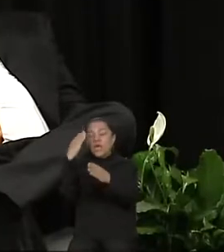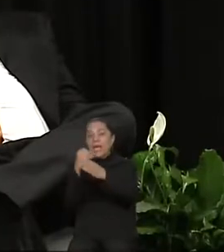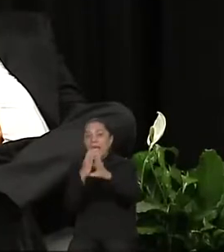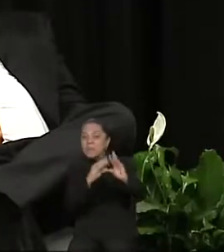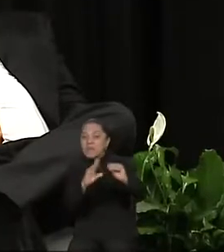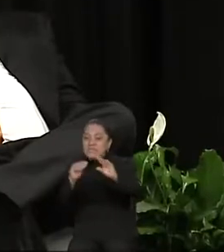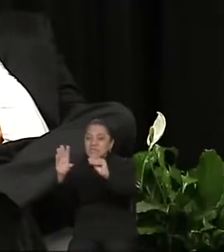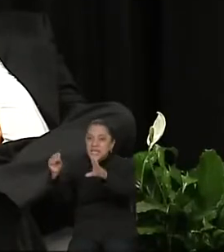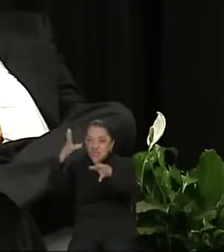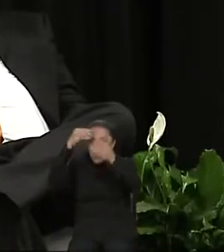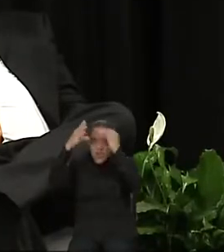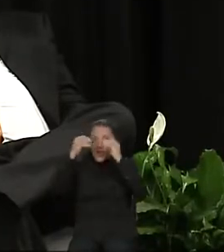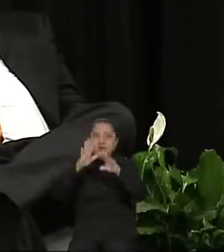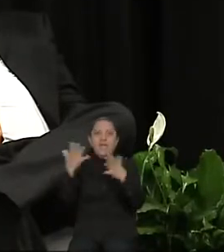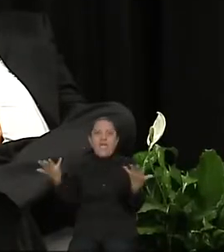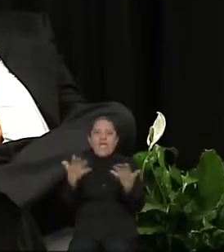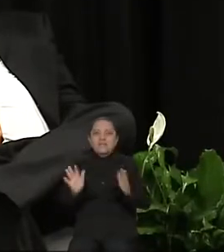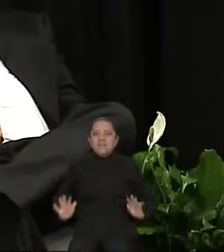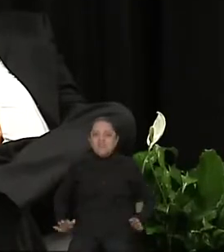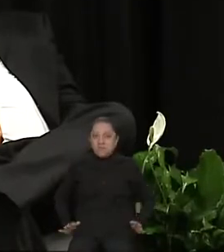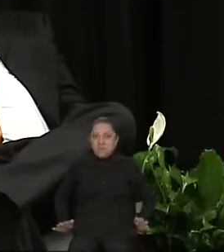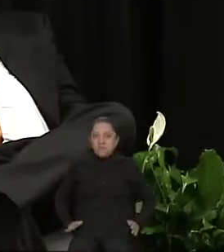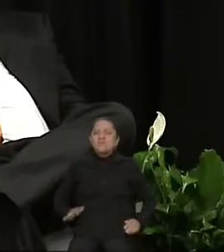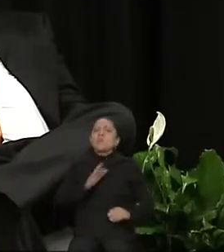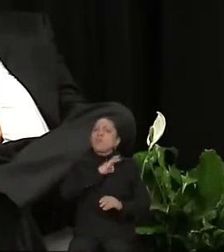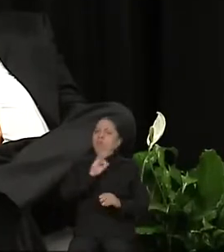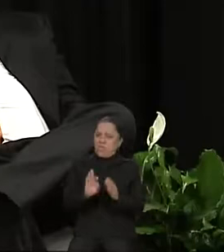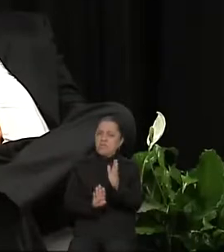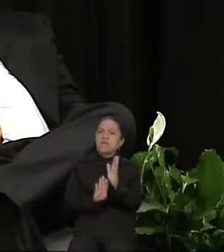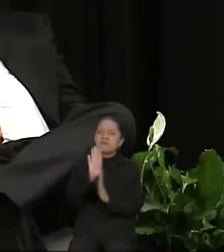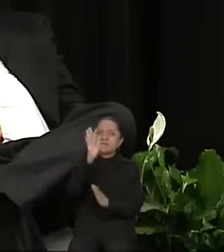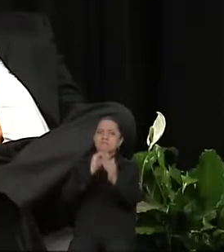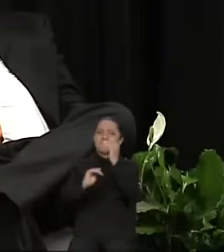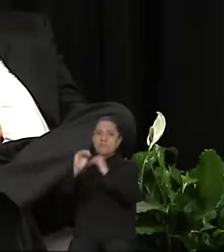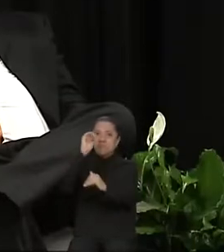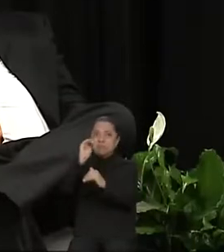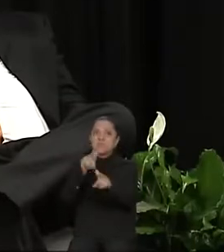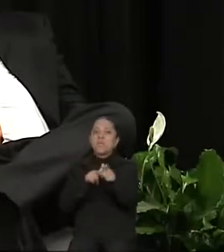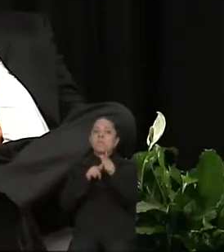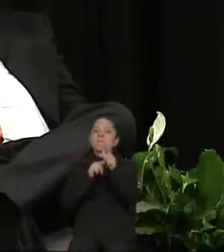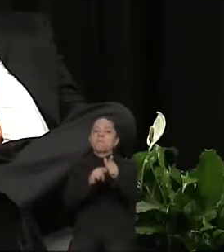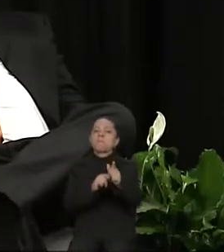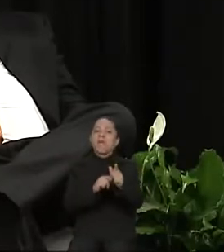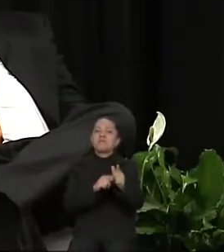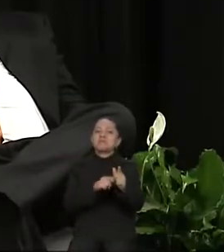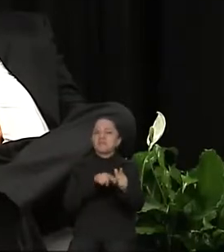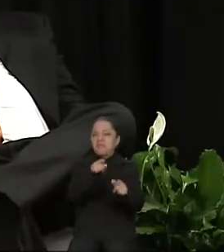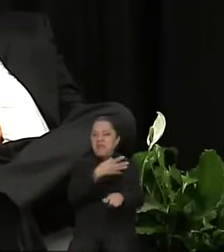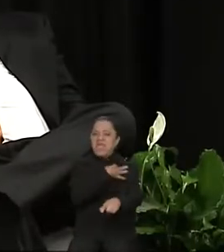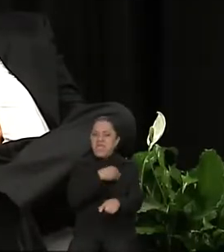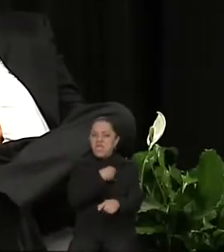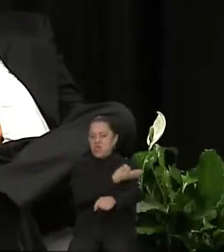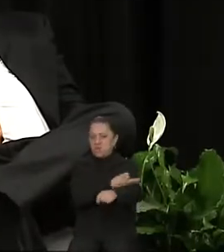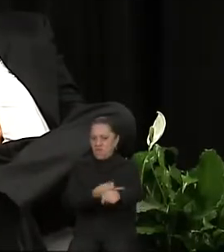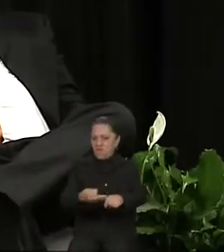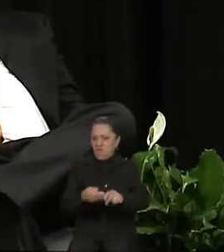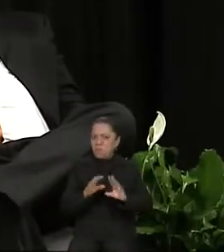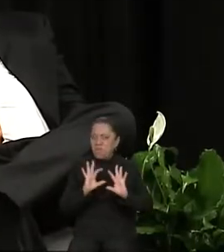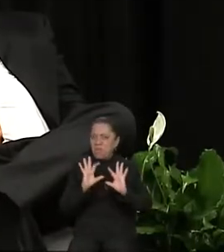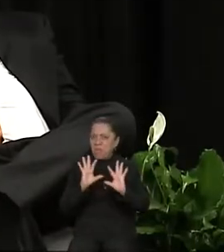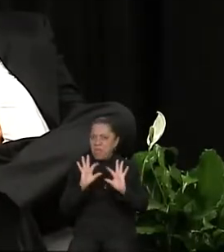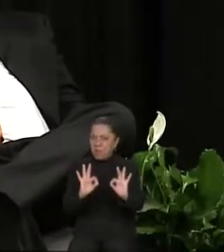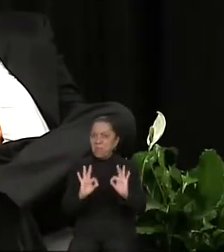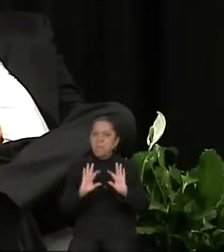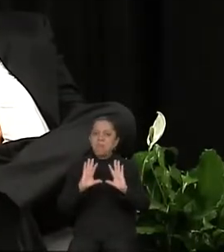generando las condiciones para que puedan salir adelante, mantener dignamente a sus hijos y con ello contribuir también al desarrollo de nuestro Estado.